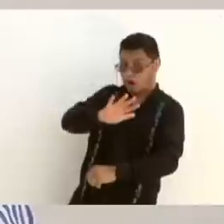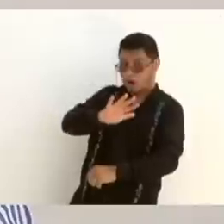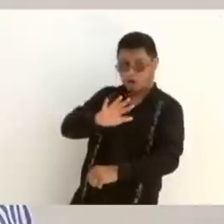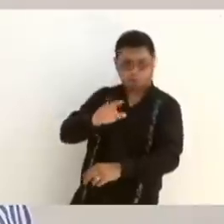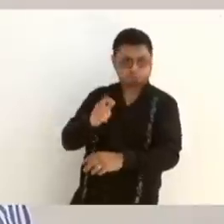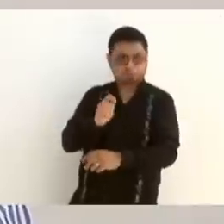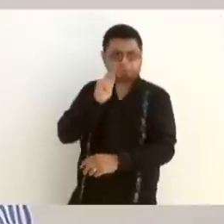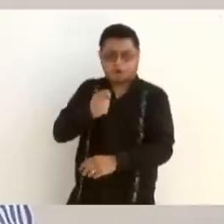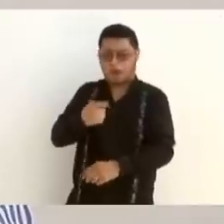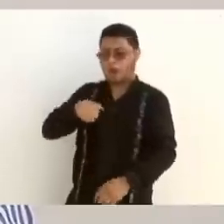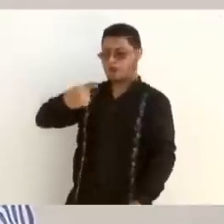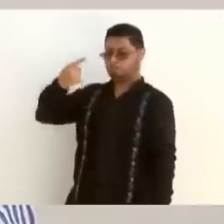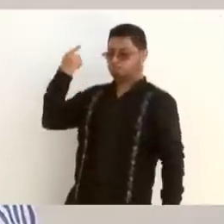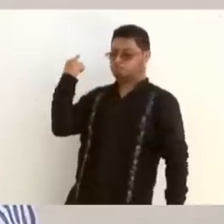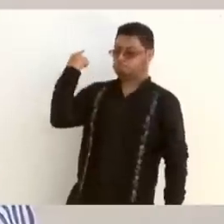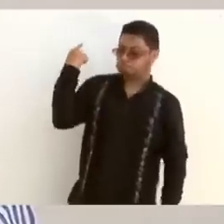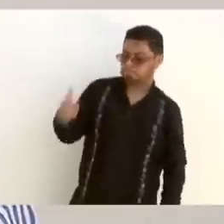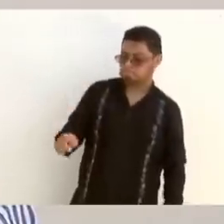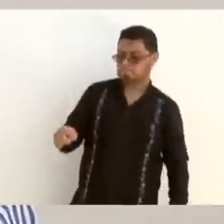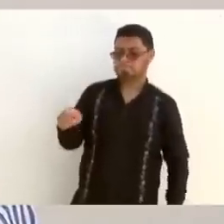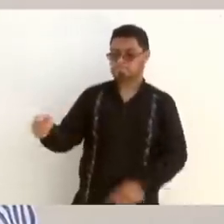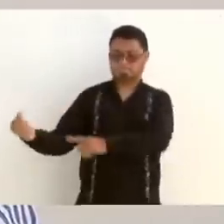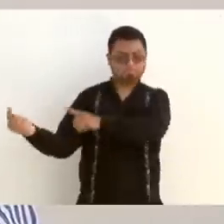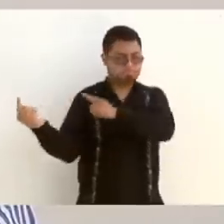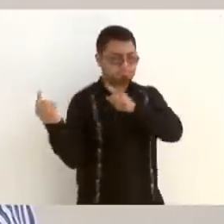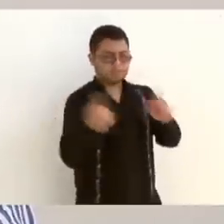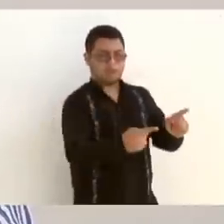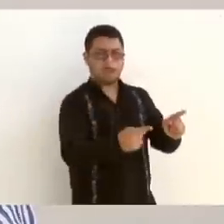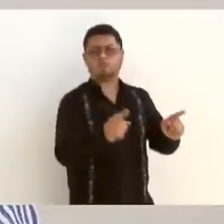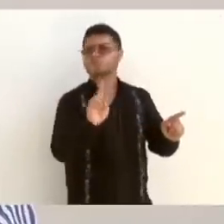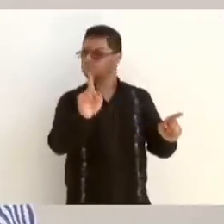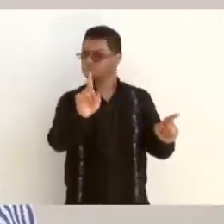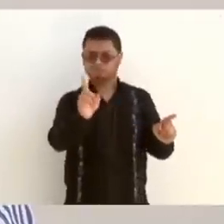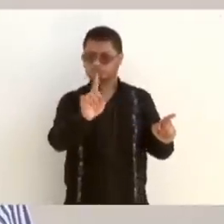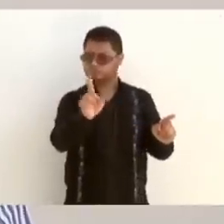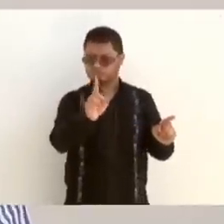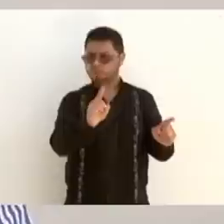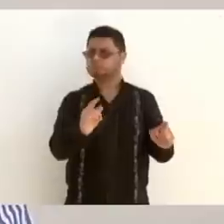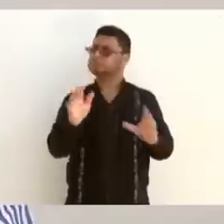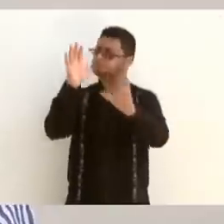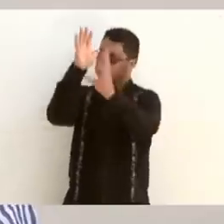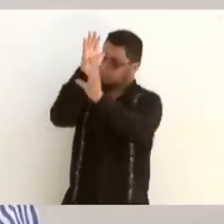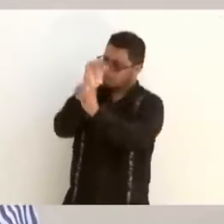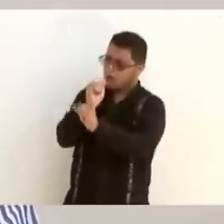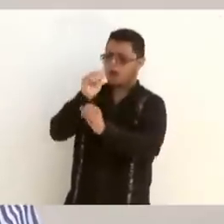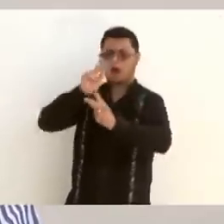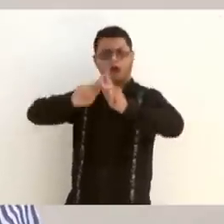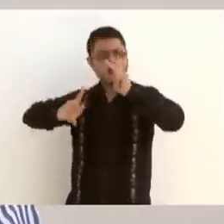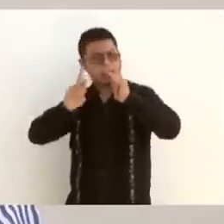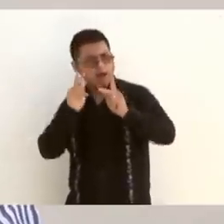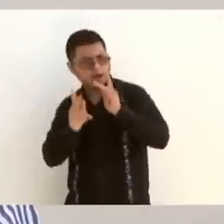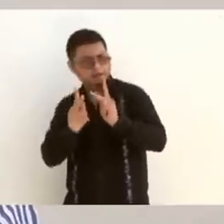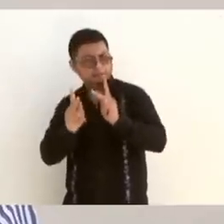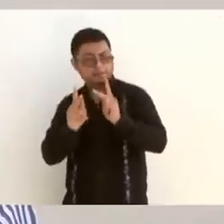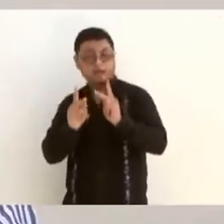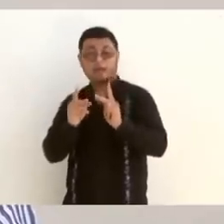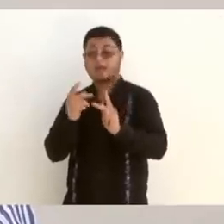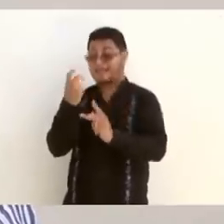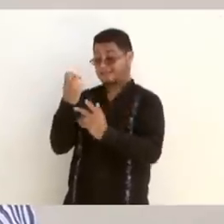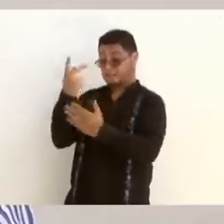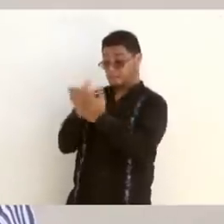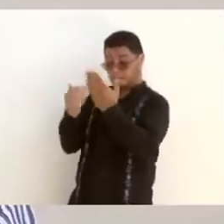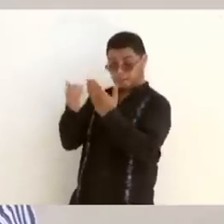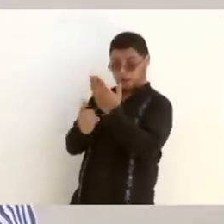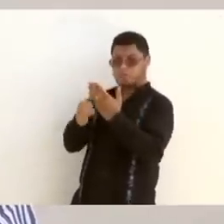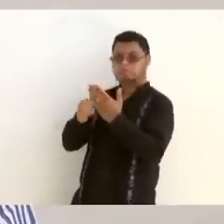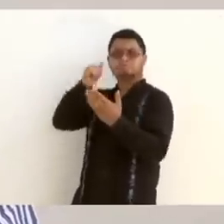acto autoritario ni desplazamiento forzoso. Es muy importante recalcar que el proyecto se llevará a cabo con